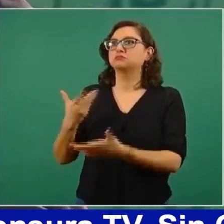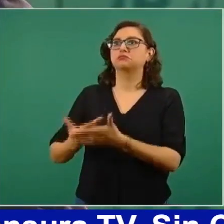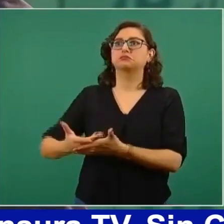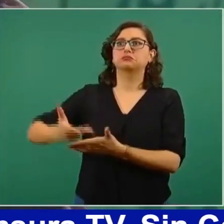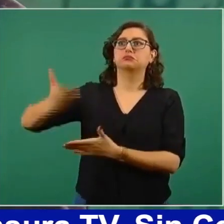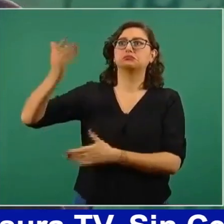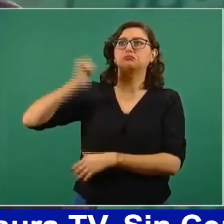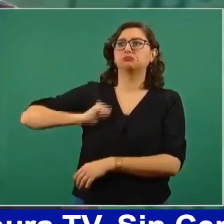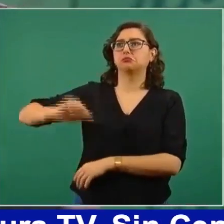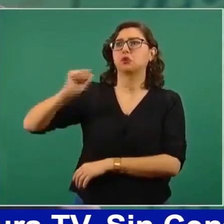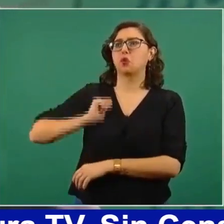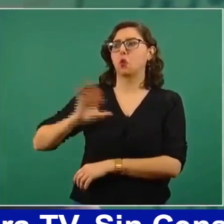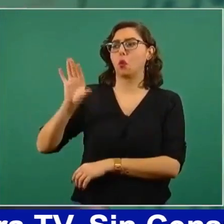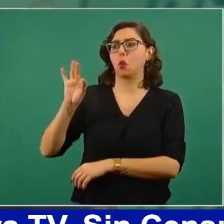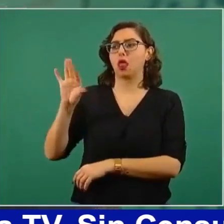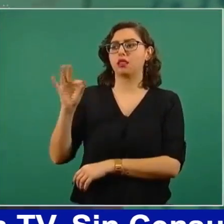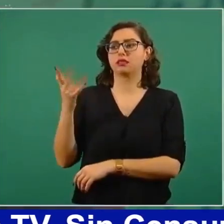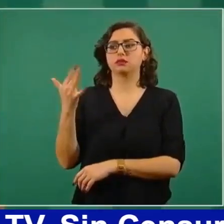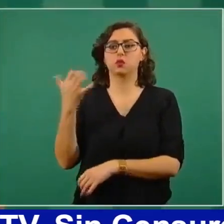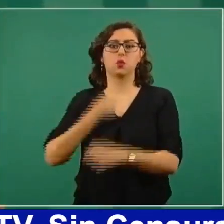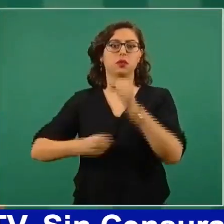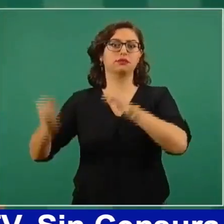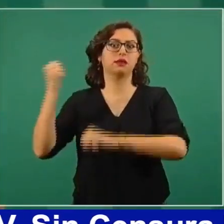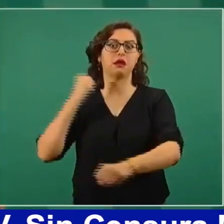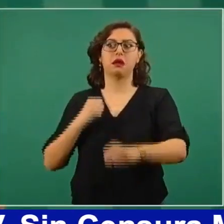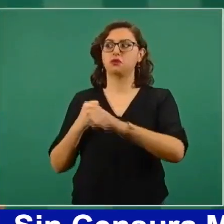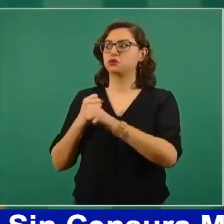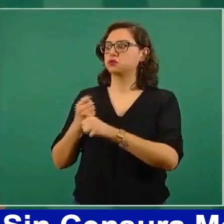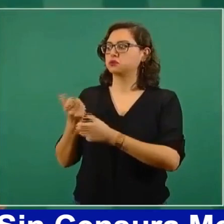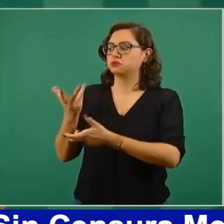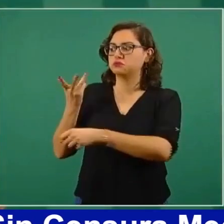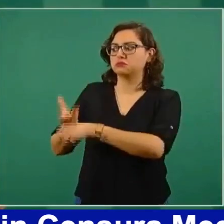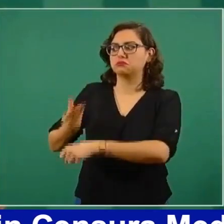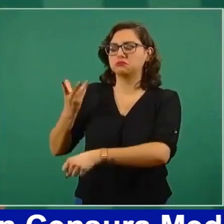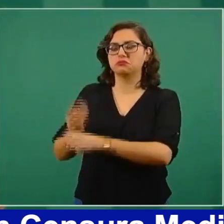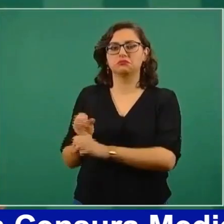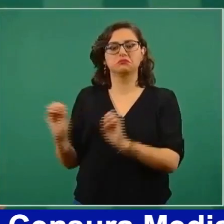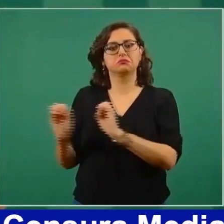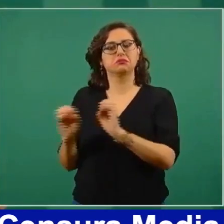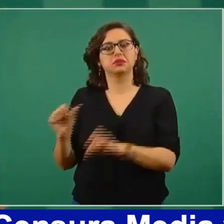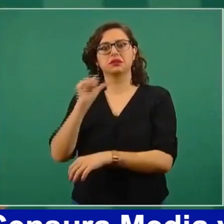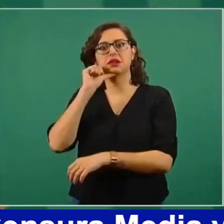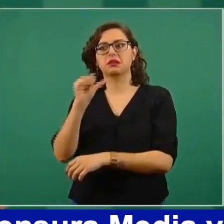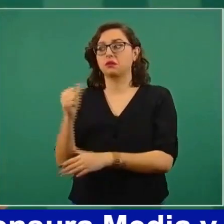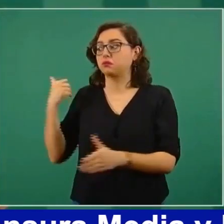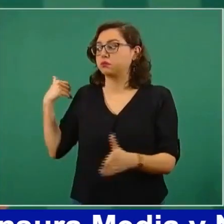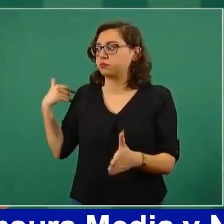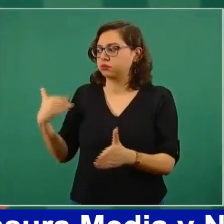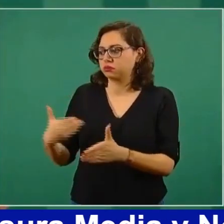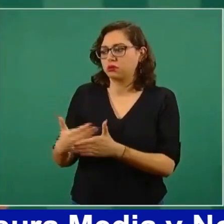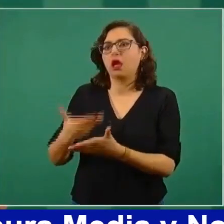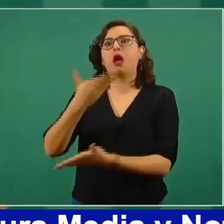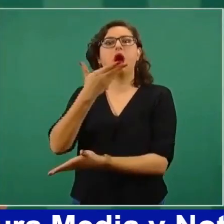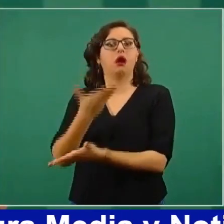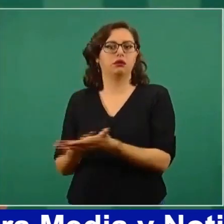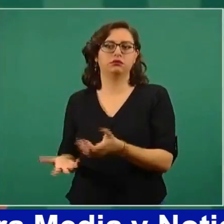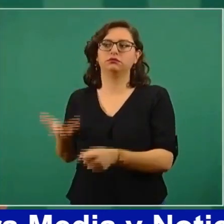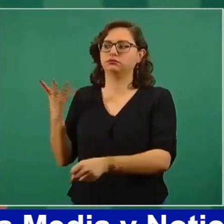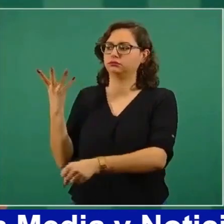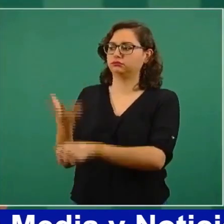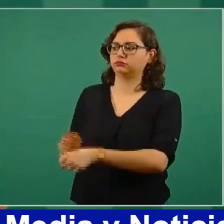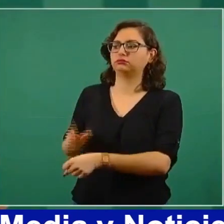protegió a los particulares, porque lo que querían era quedarse con todo el mercado de